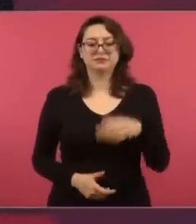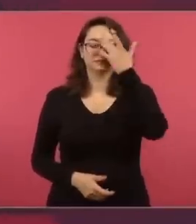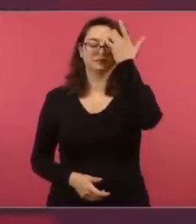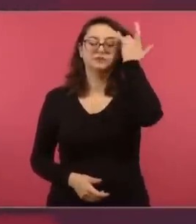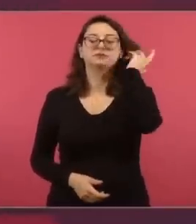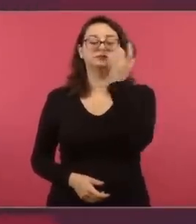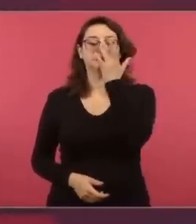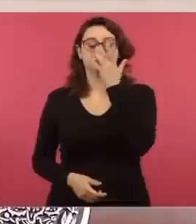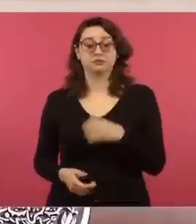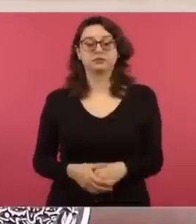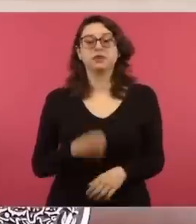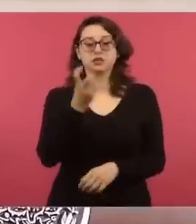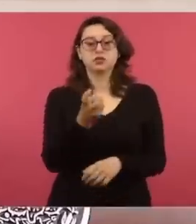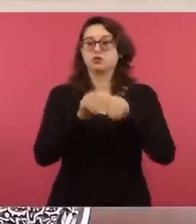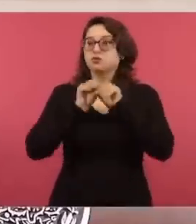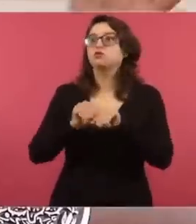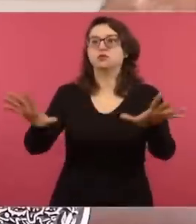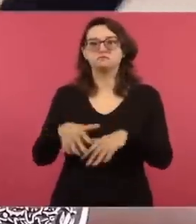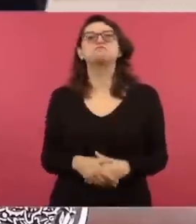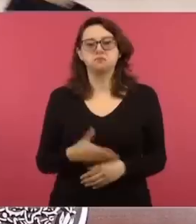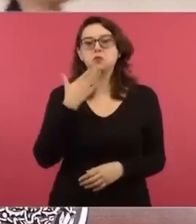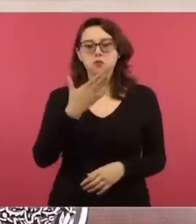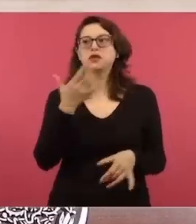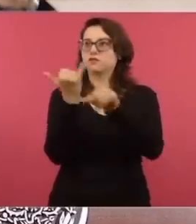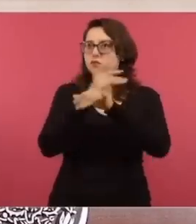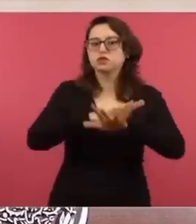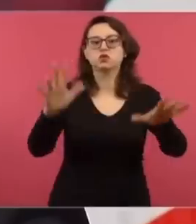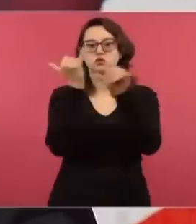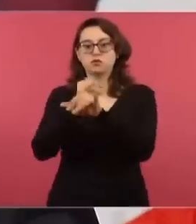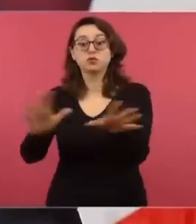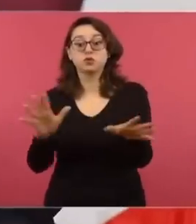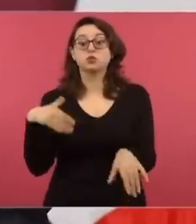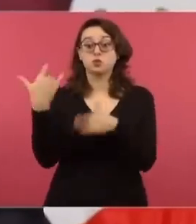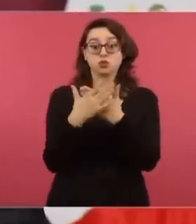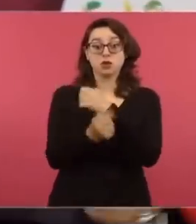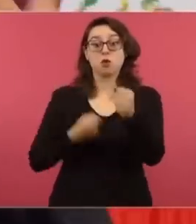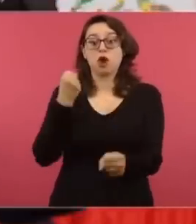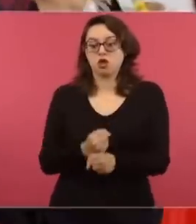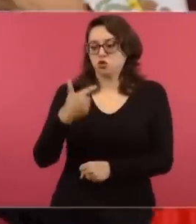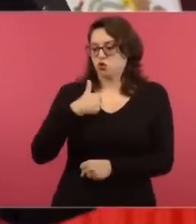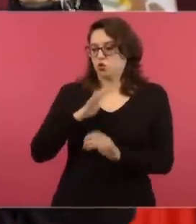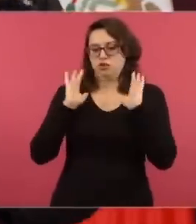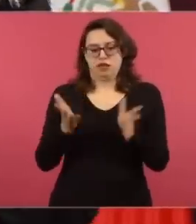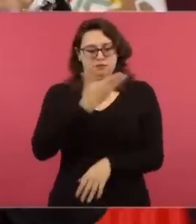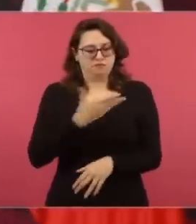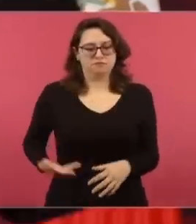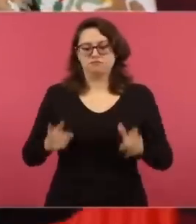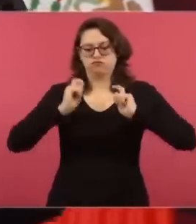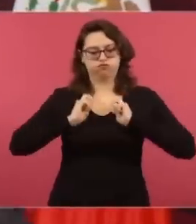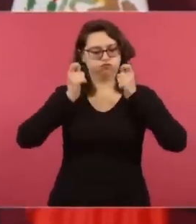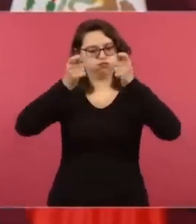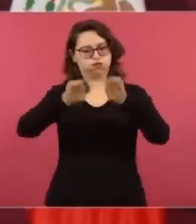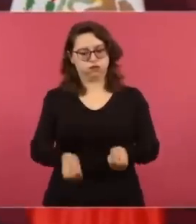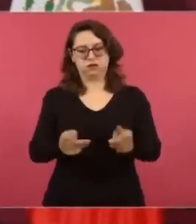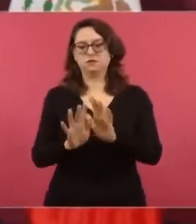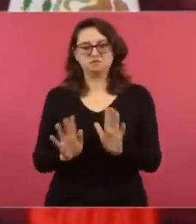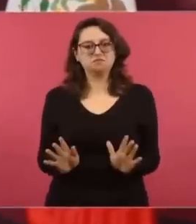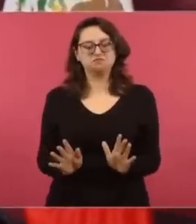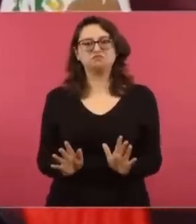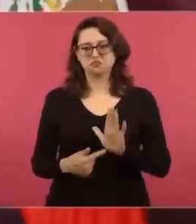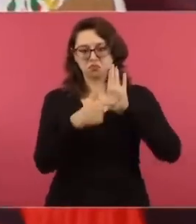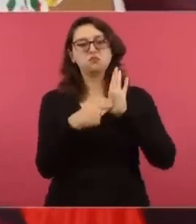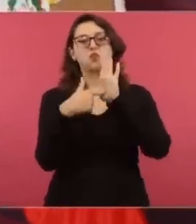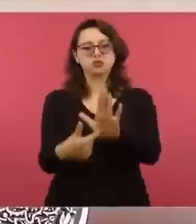qué bueno que se están ventilando estos asuntos. Porque así me voy a ir dejando muy claro y te